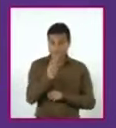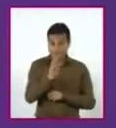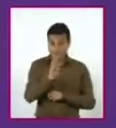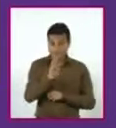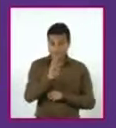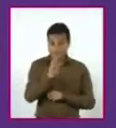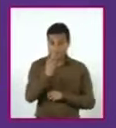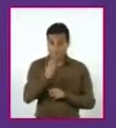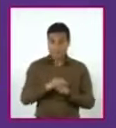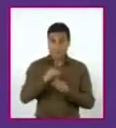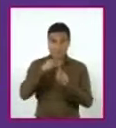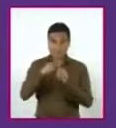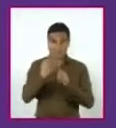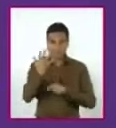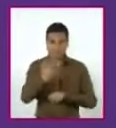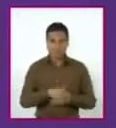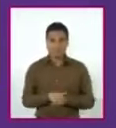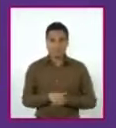más 50.